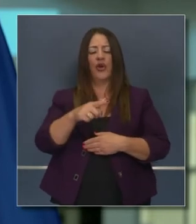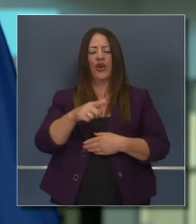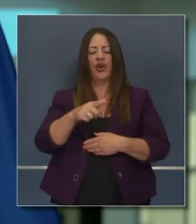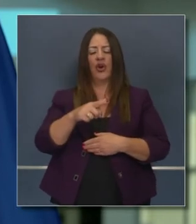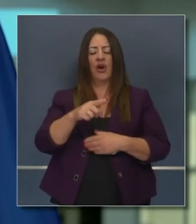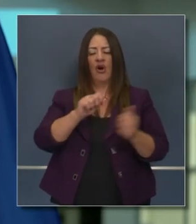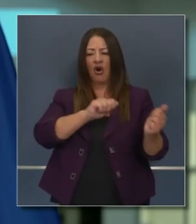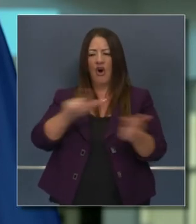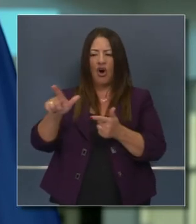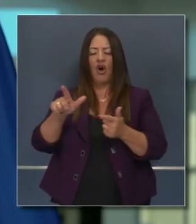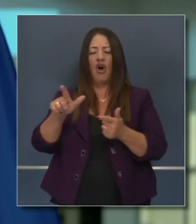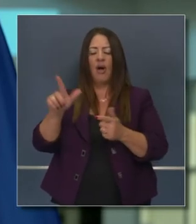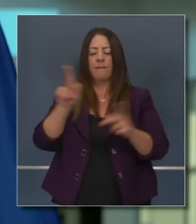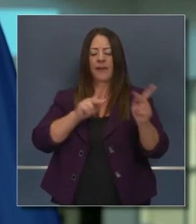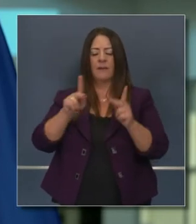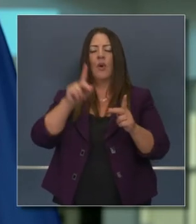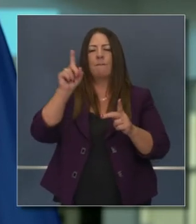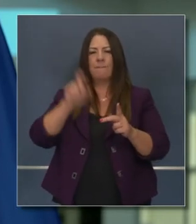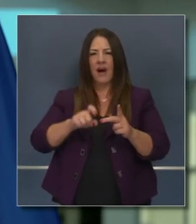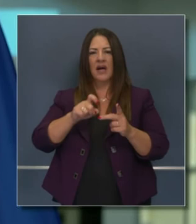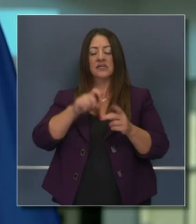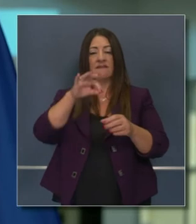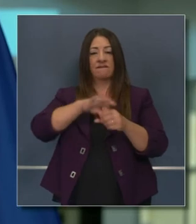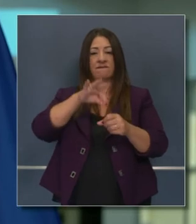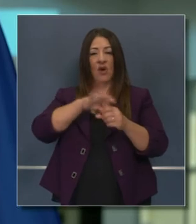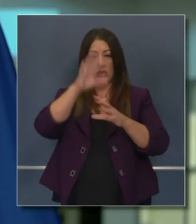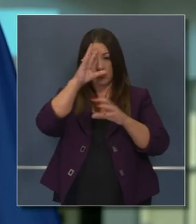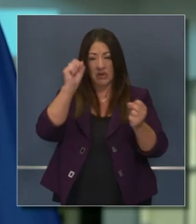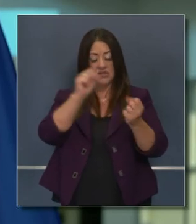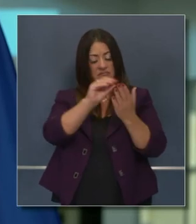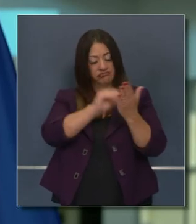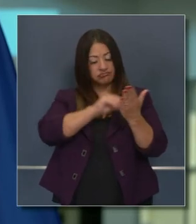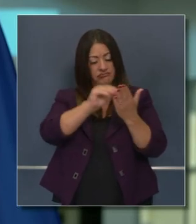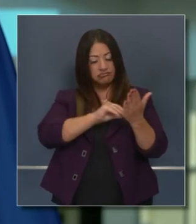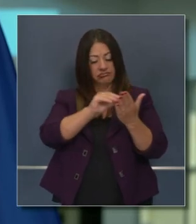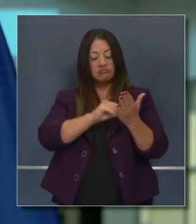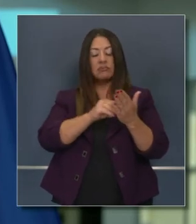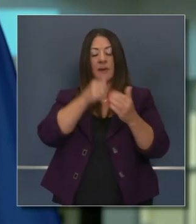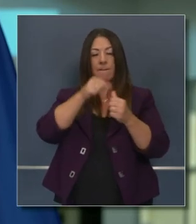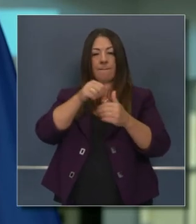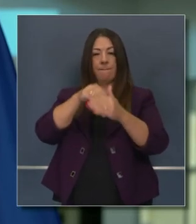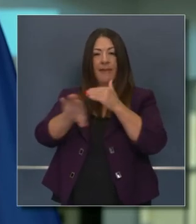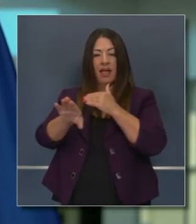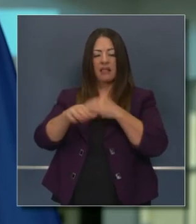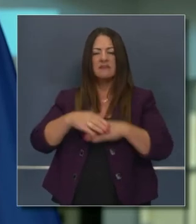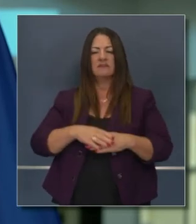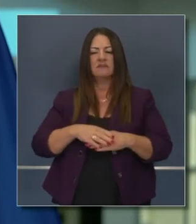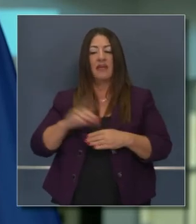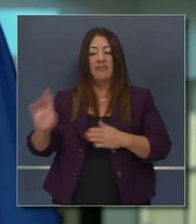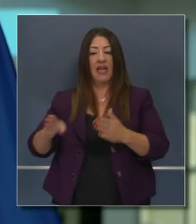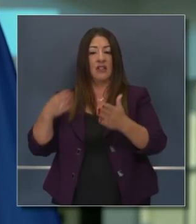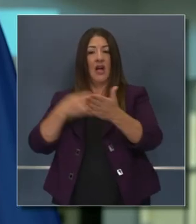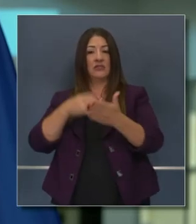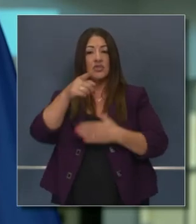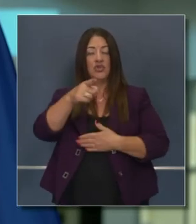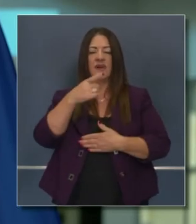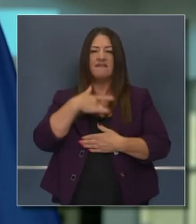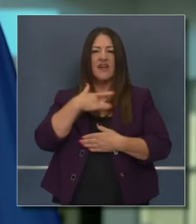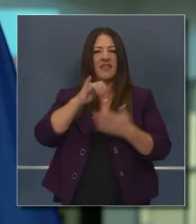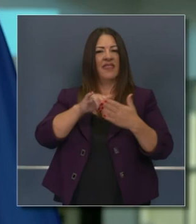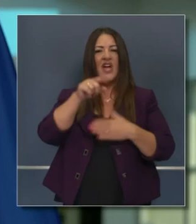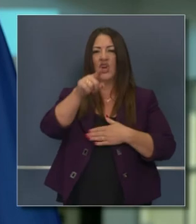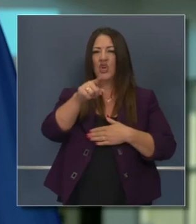constitucionalidad de enviar las boletas de voto por correo. Hay una demanda que dice que usted ha